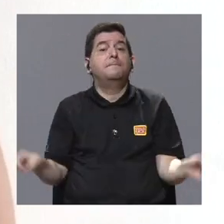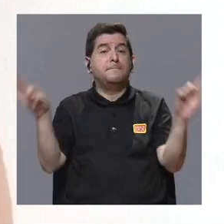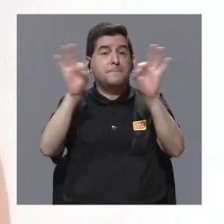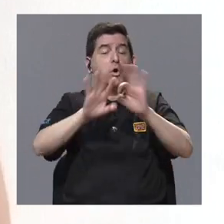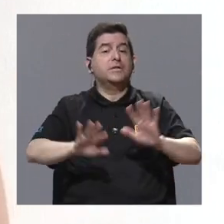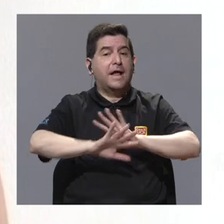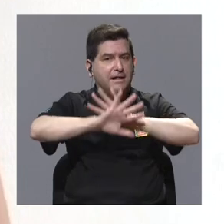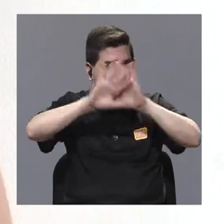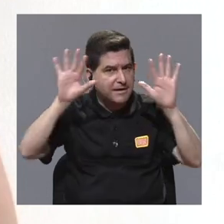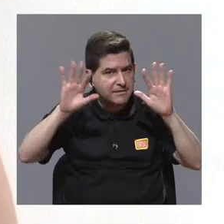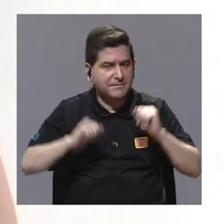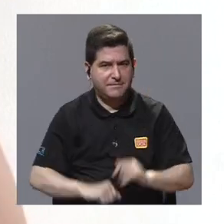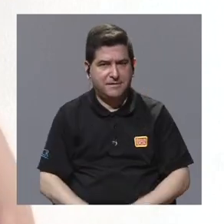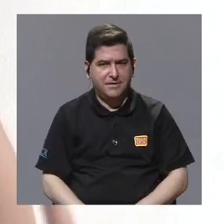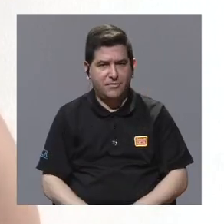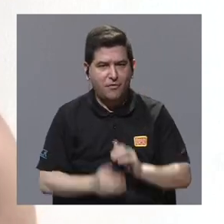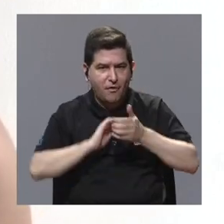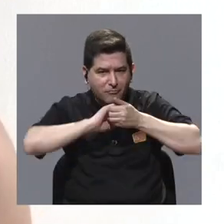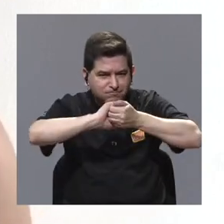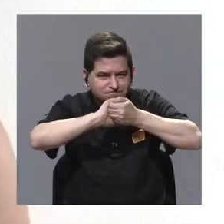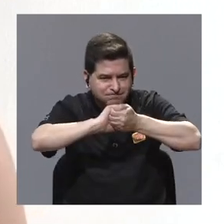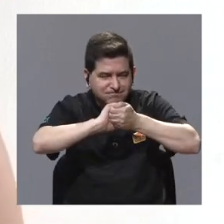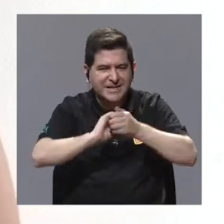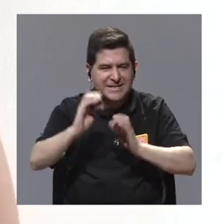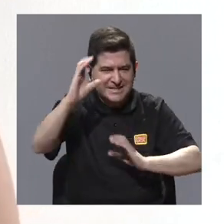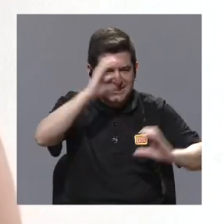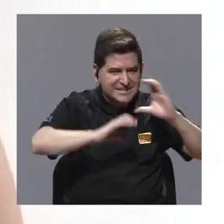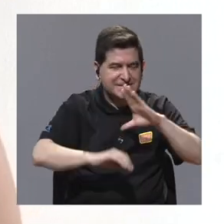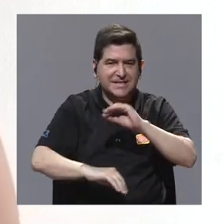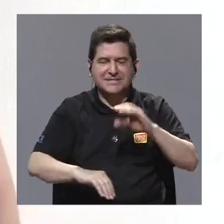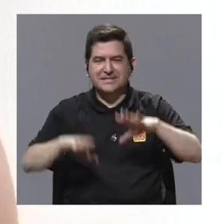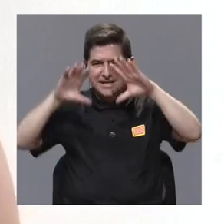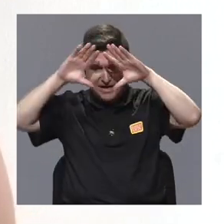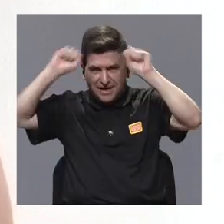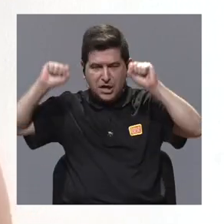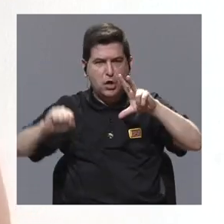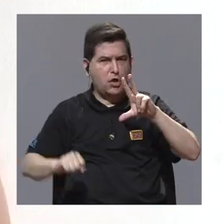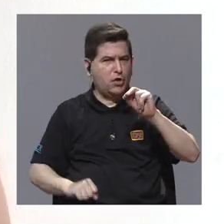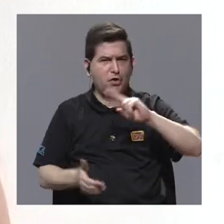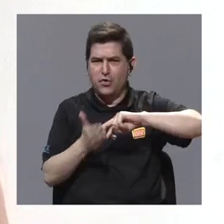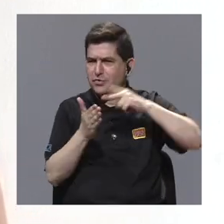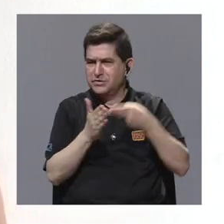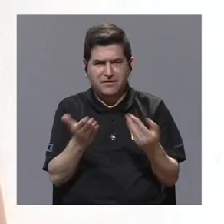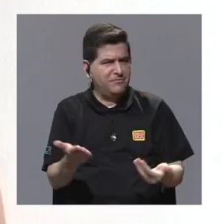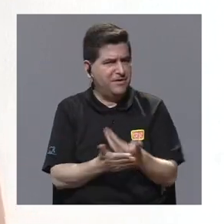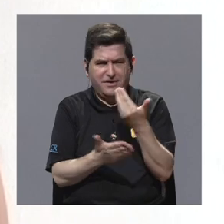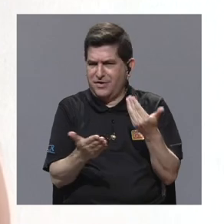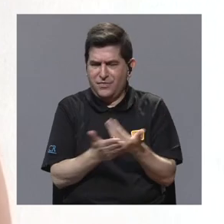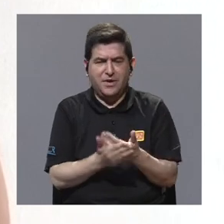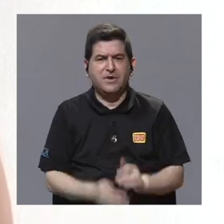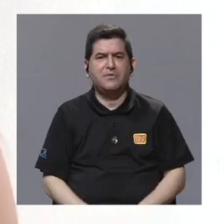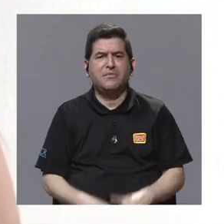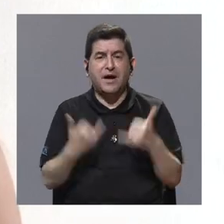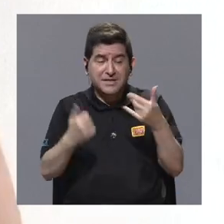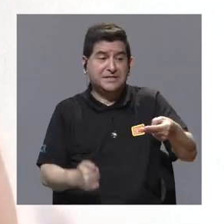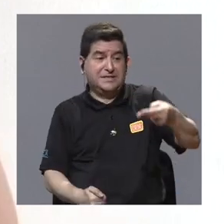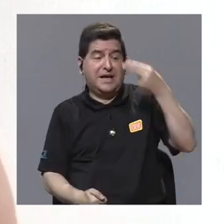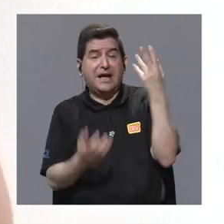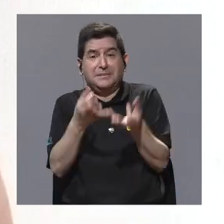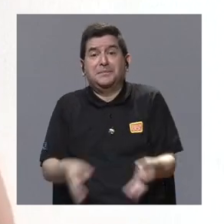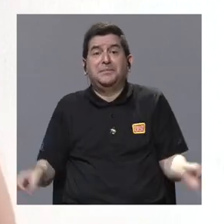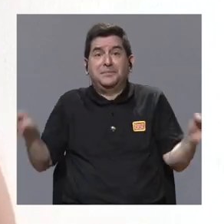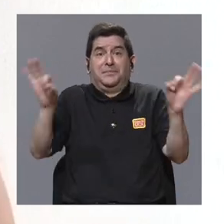aclarar que las colaboraciones entre la ciencia y la diplomacia no son para nada recientes. De hecho, hay colaboraciones históricas